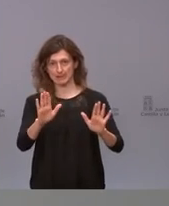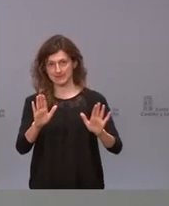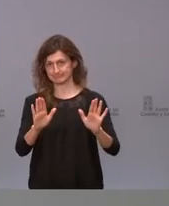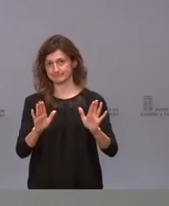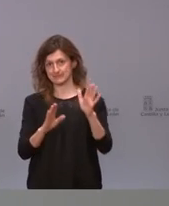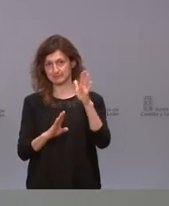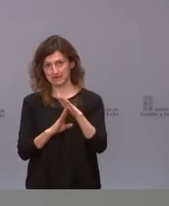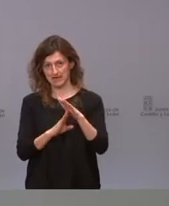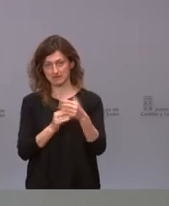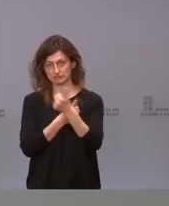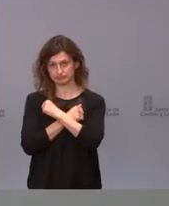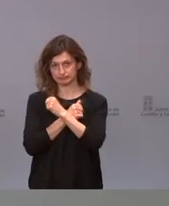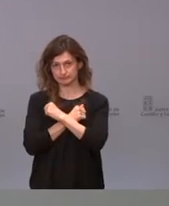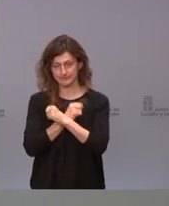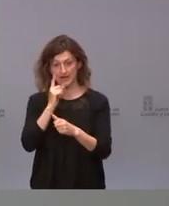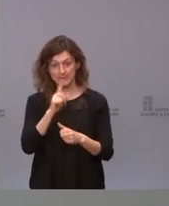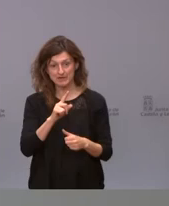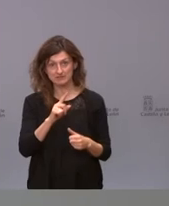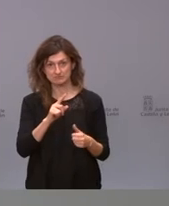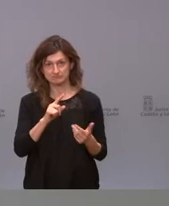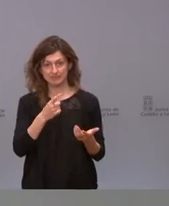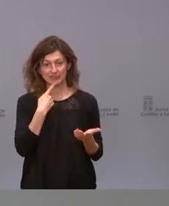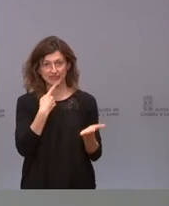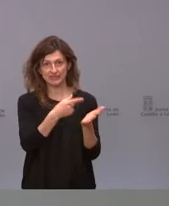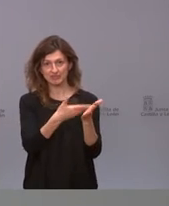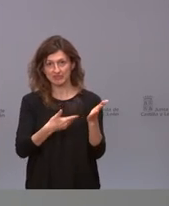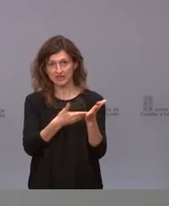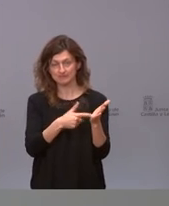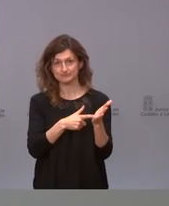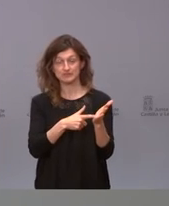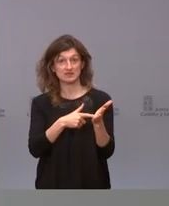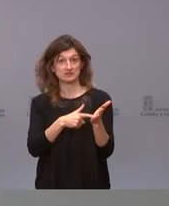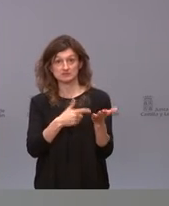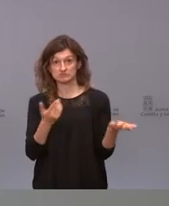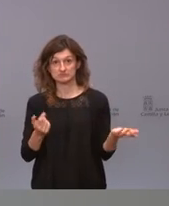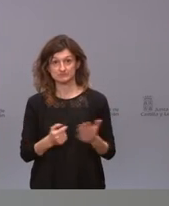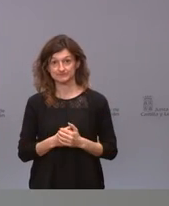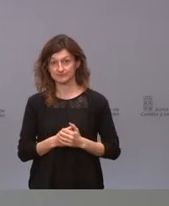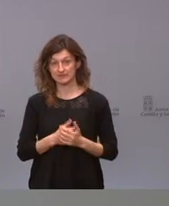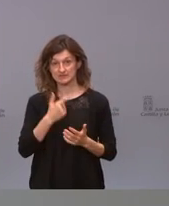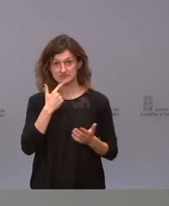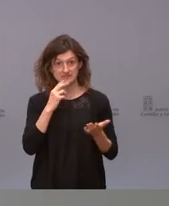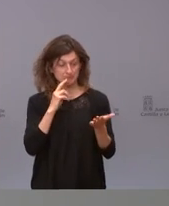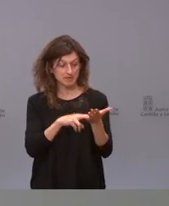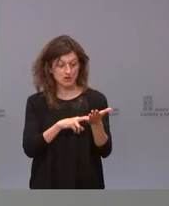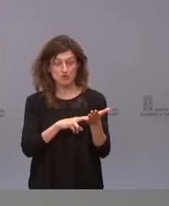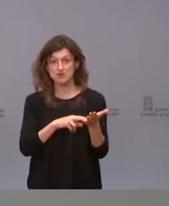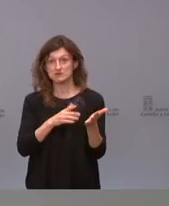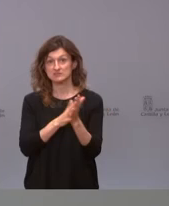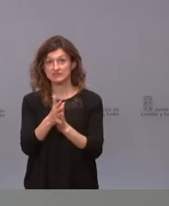esperamos vemos y si realmente esto es bueno significa